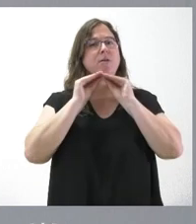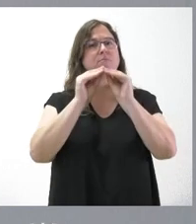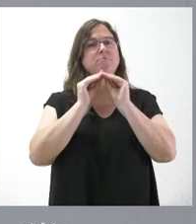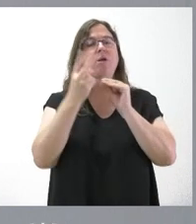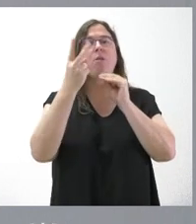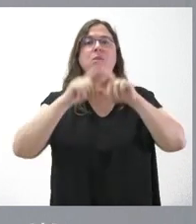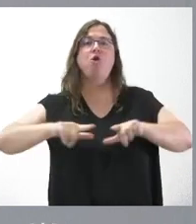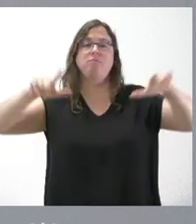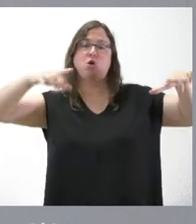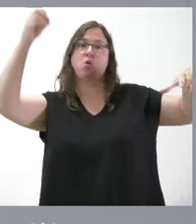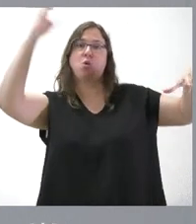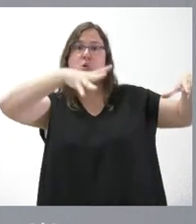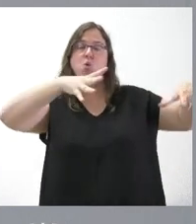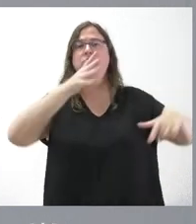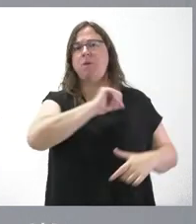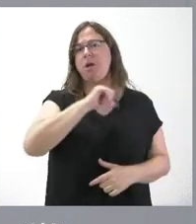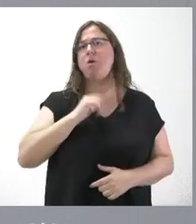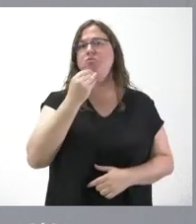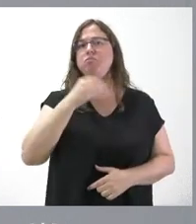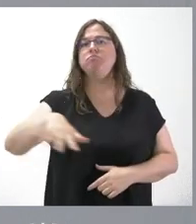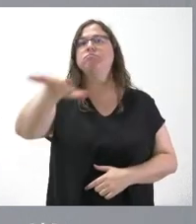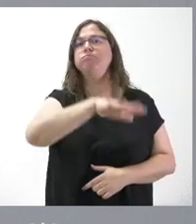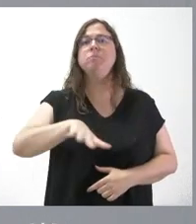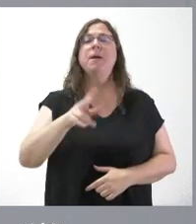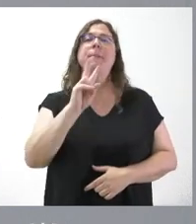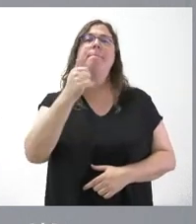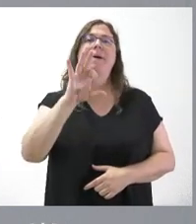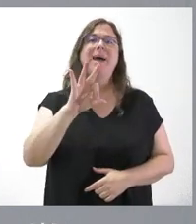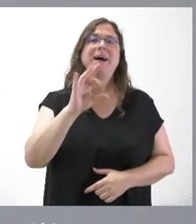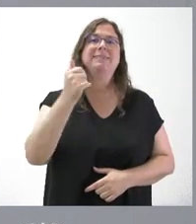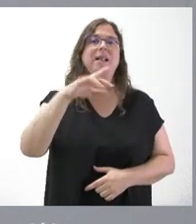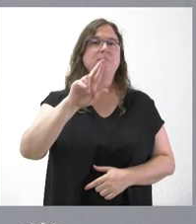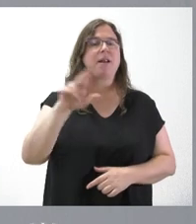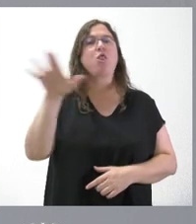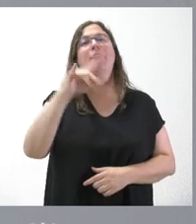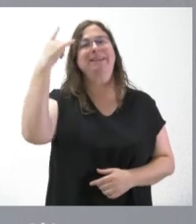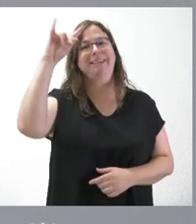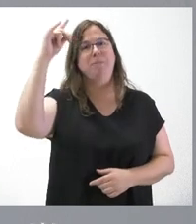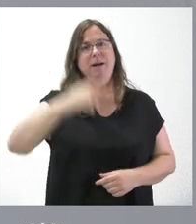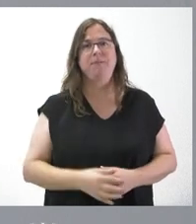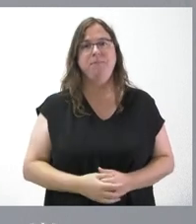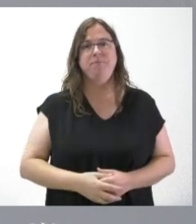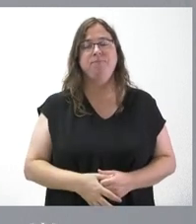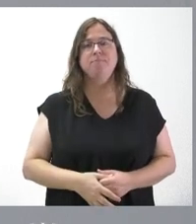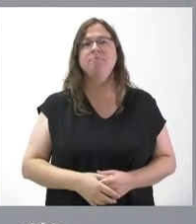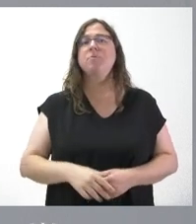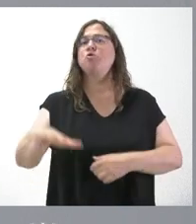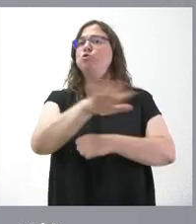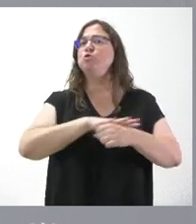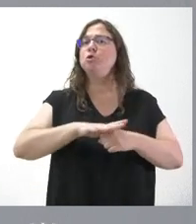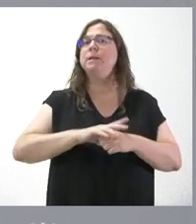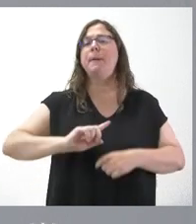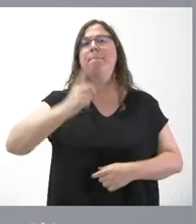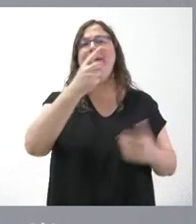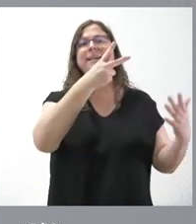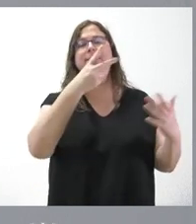plantas fotovoltaicas de autoconsumo en la comunidad de regantes Las Vegas de Almar, en Salamanca. Abarca una superficie de más de 1